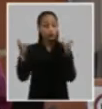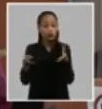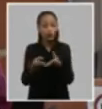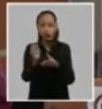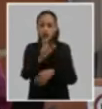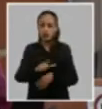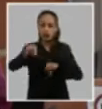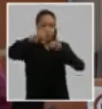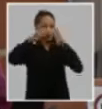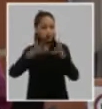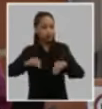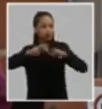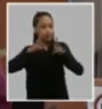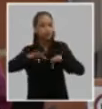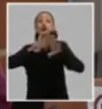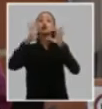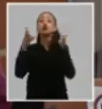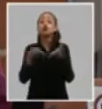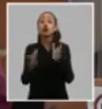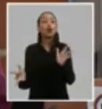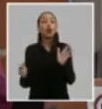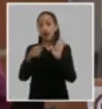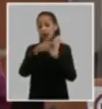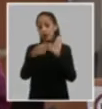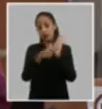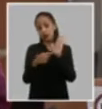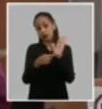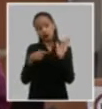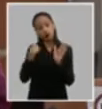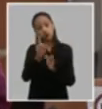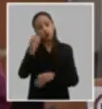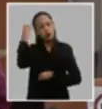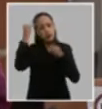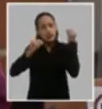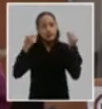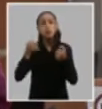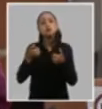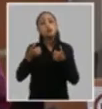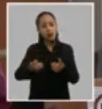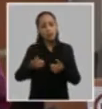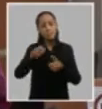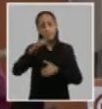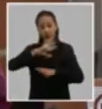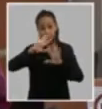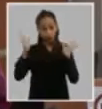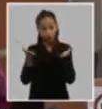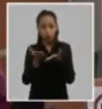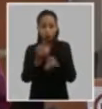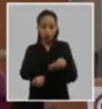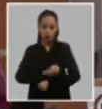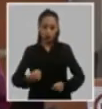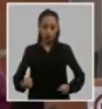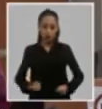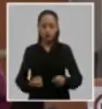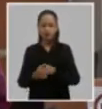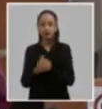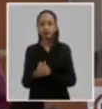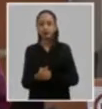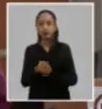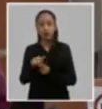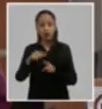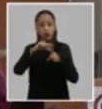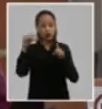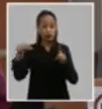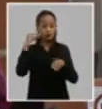en todos estos procesos constituyen elementos a nuestro juicio claves en todos estos esfuerzos por supuesto y aquí es un tema que se